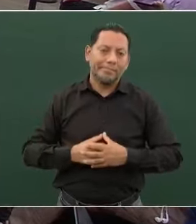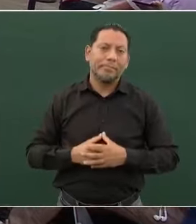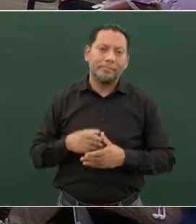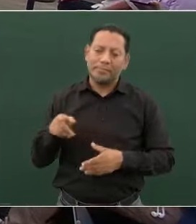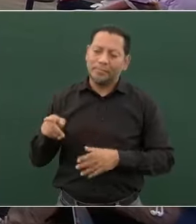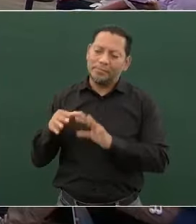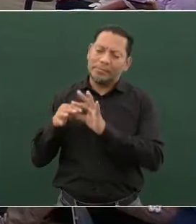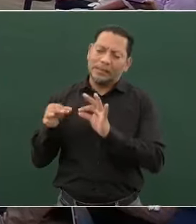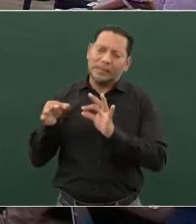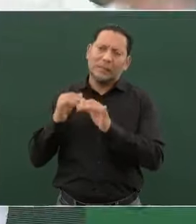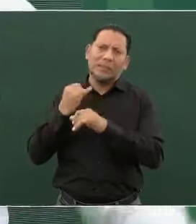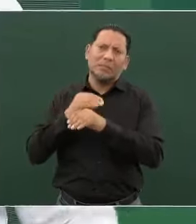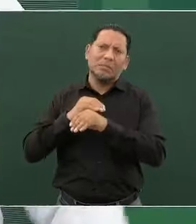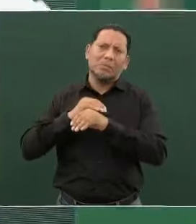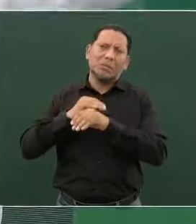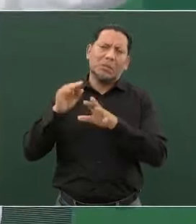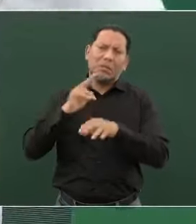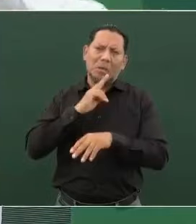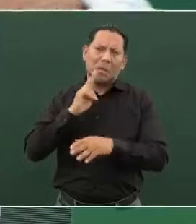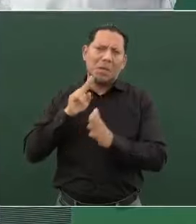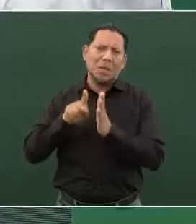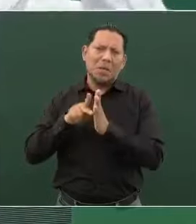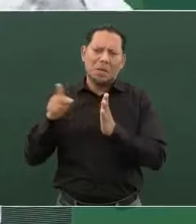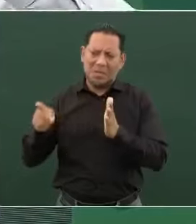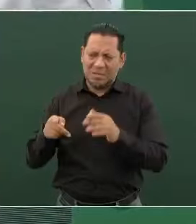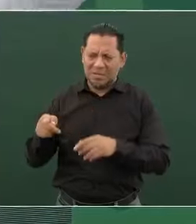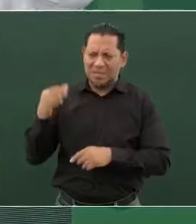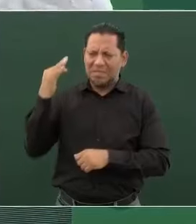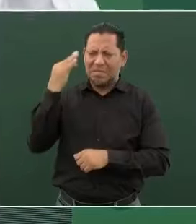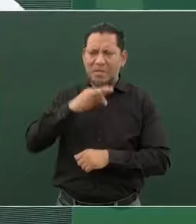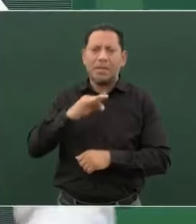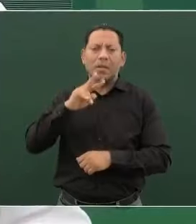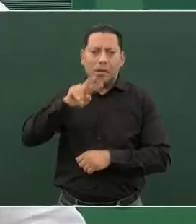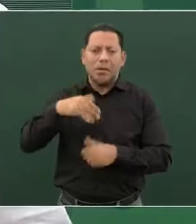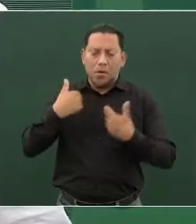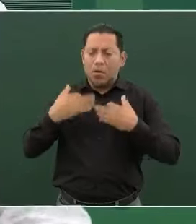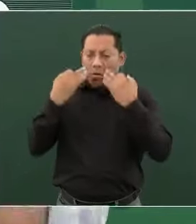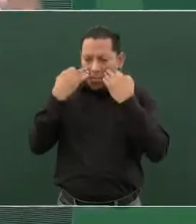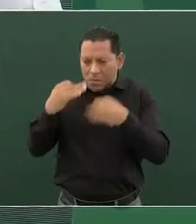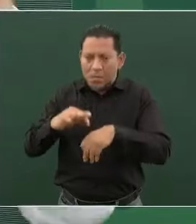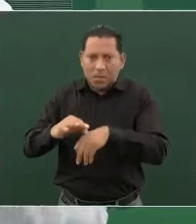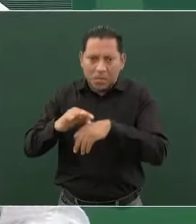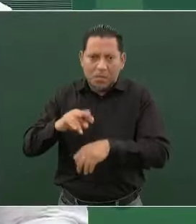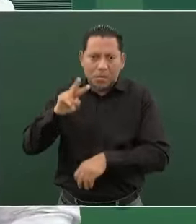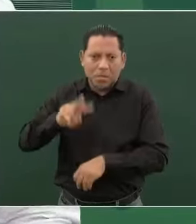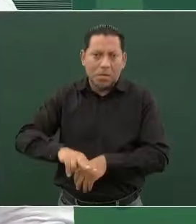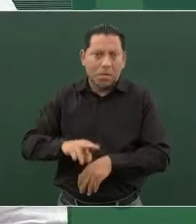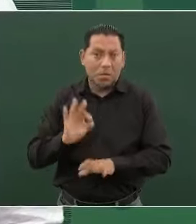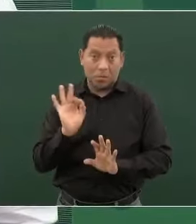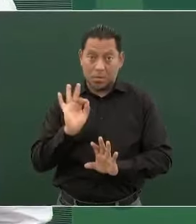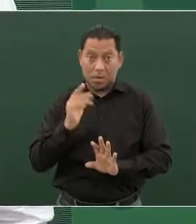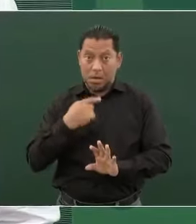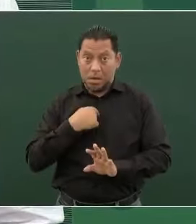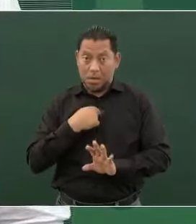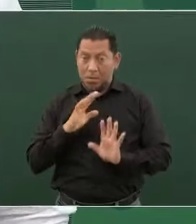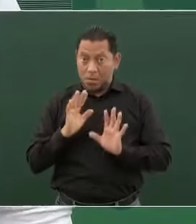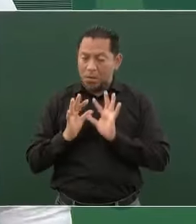Si me consta, y no creo que por esto me vayan